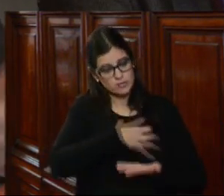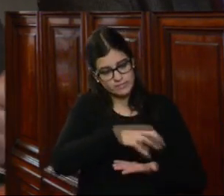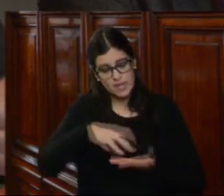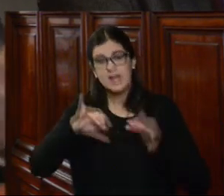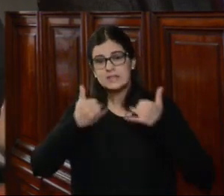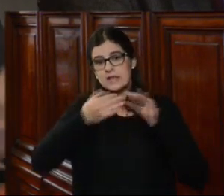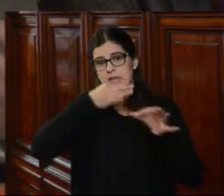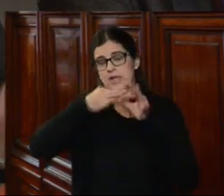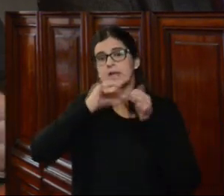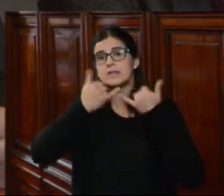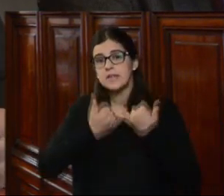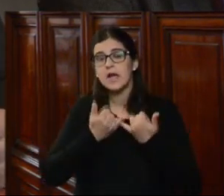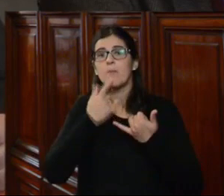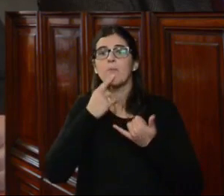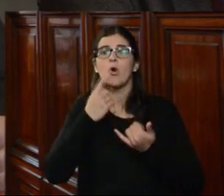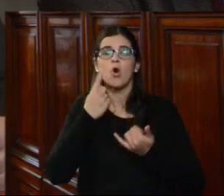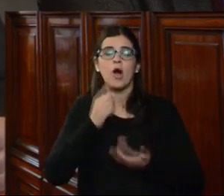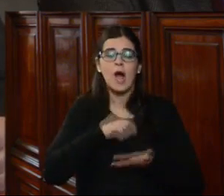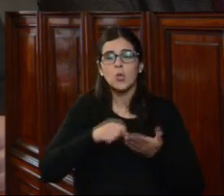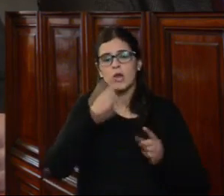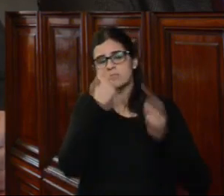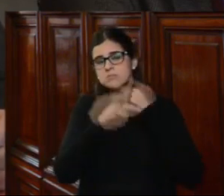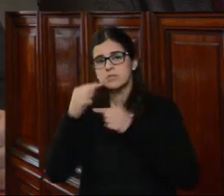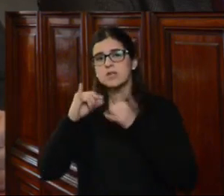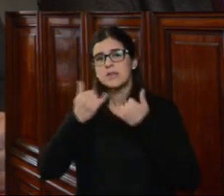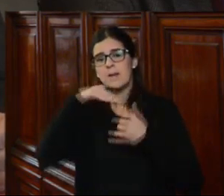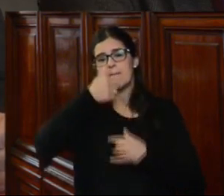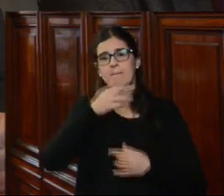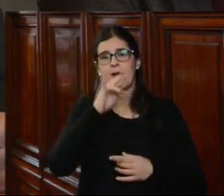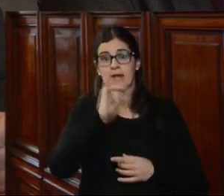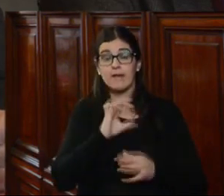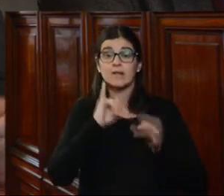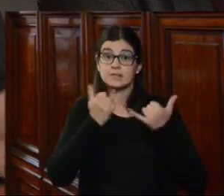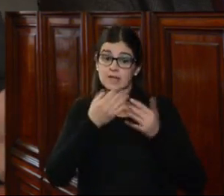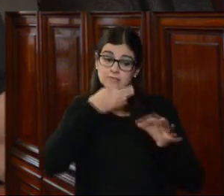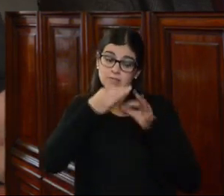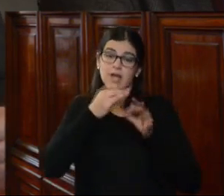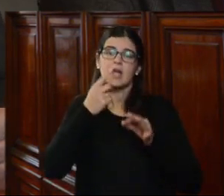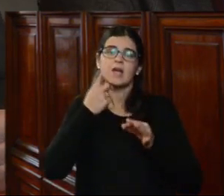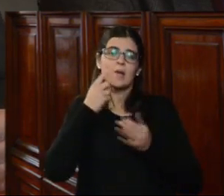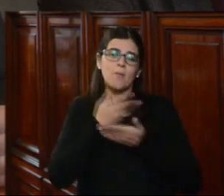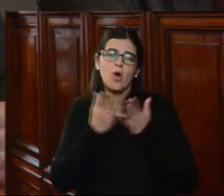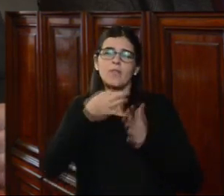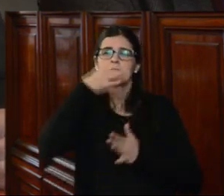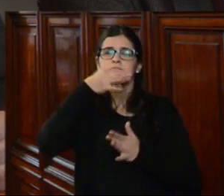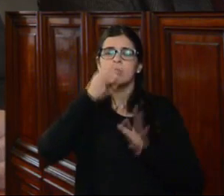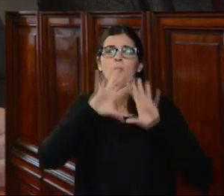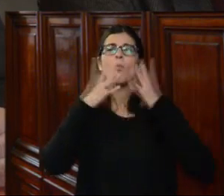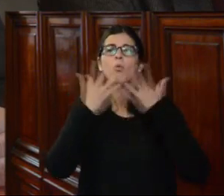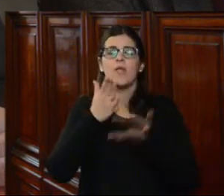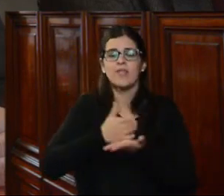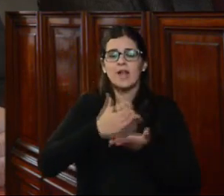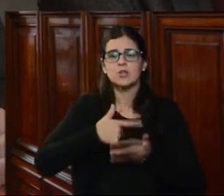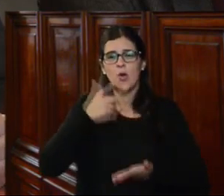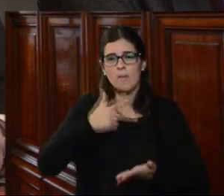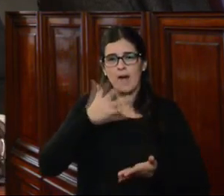señalado, por ejemplo, por varios autores, entre otros Jean-Bertrand Marí, citando a la Conferencia Mundial sobre Derechos Humanos de